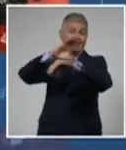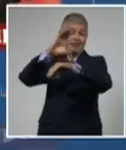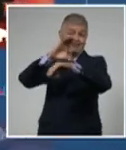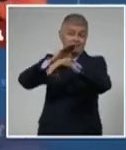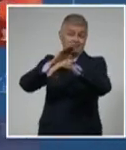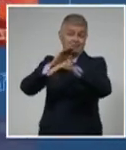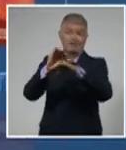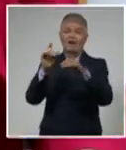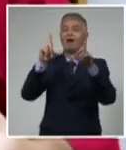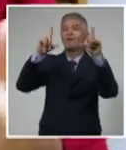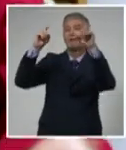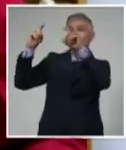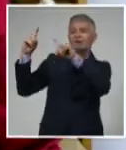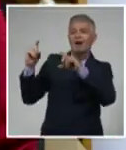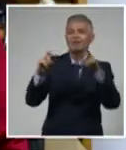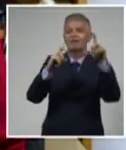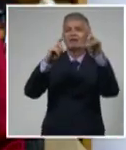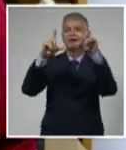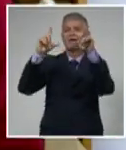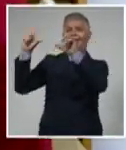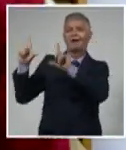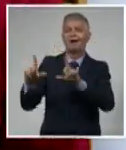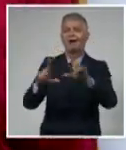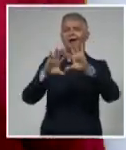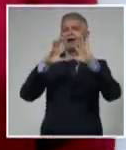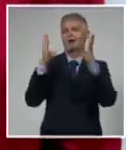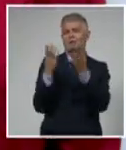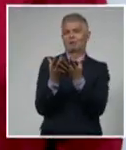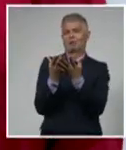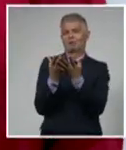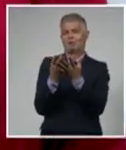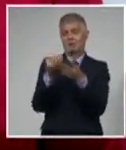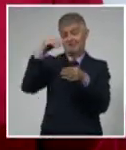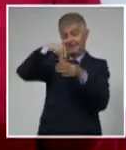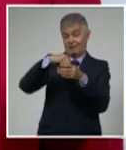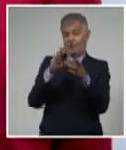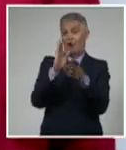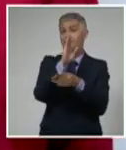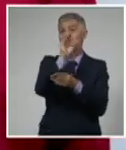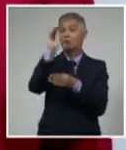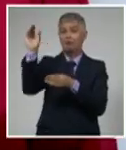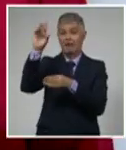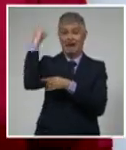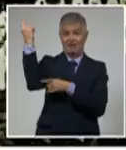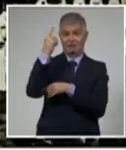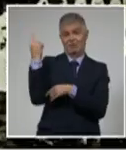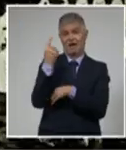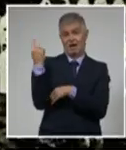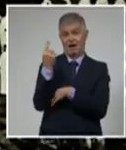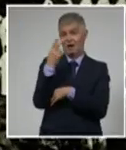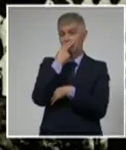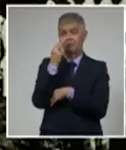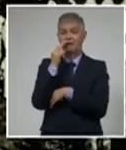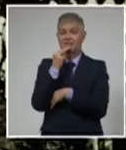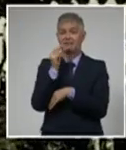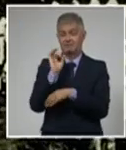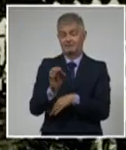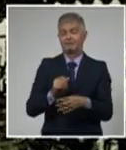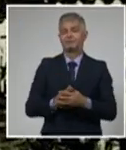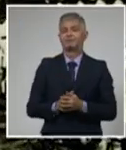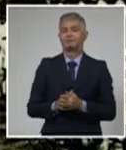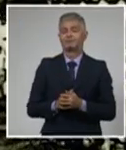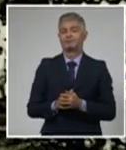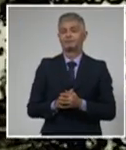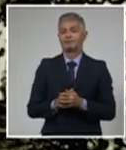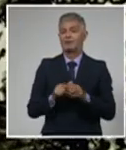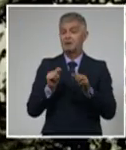fotografías la mapoteca de la biblioteca nacional es un tesoro universal quien